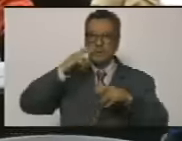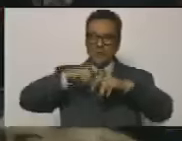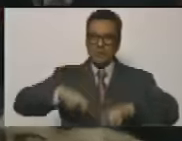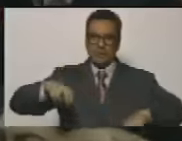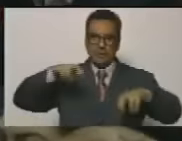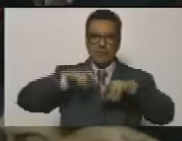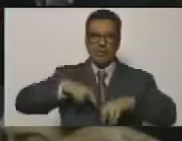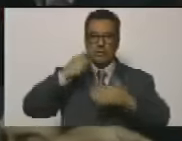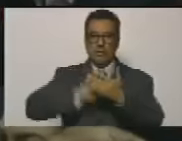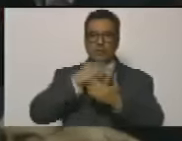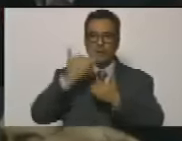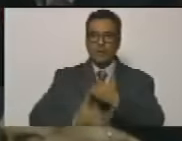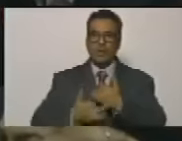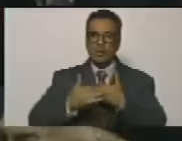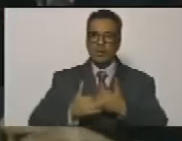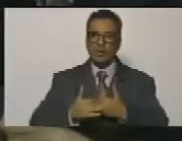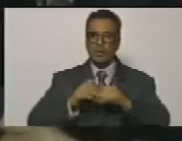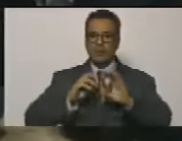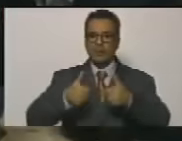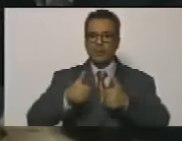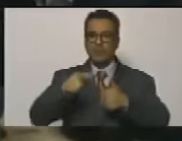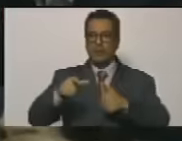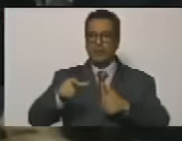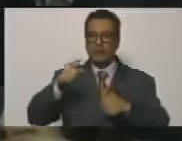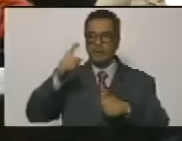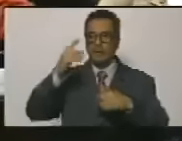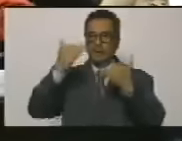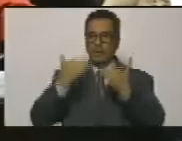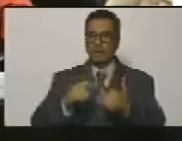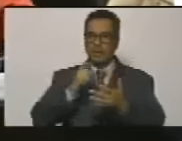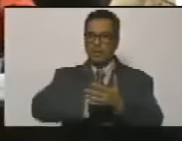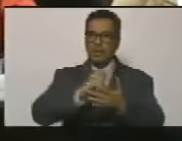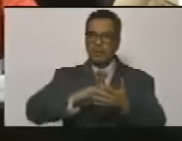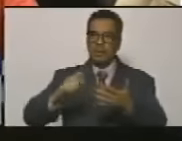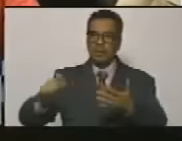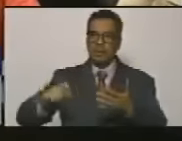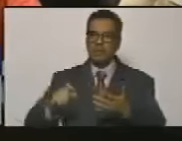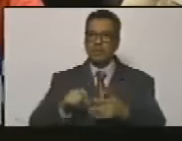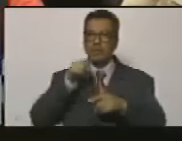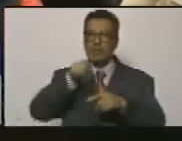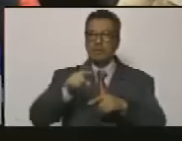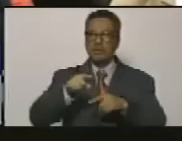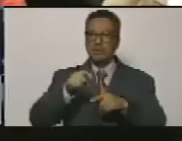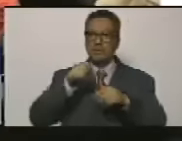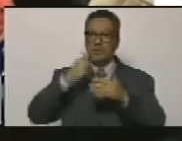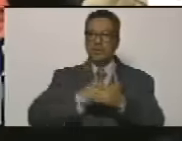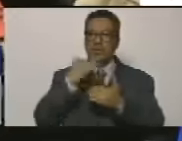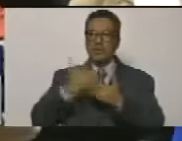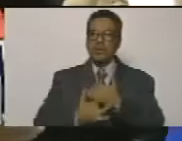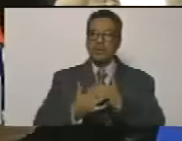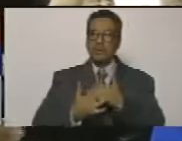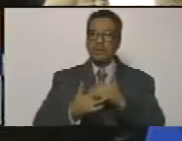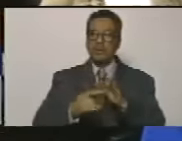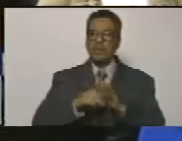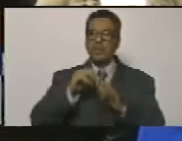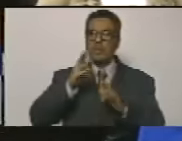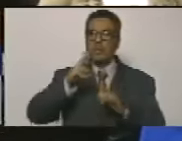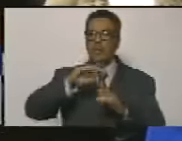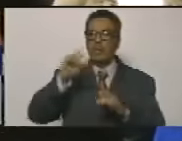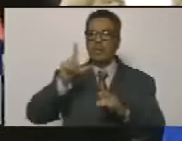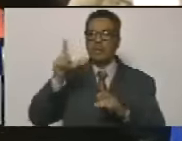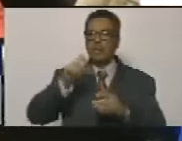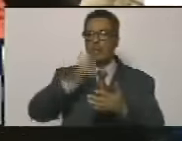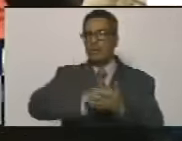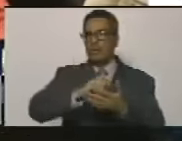su proyecto original que está escrito en el plan de Barranquilla y